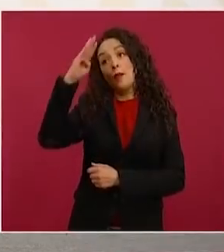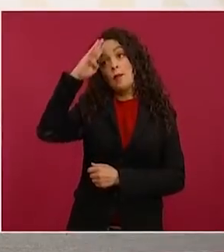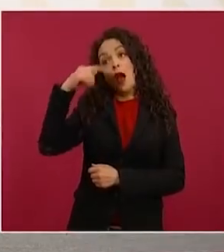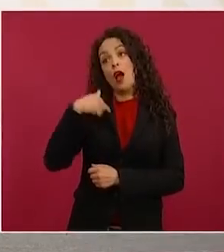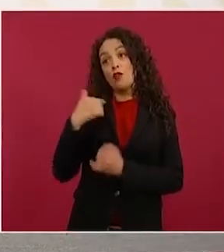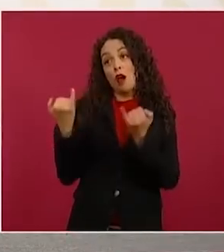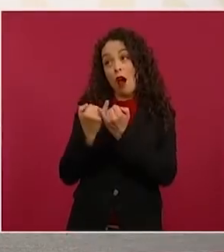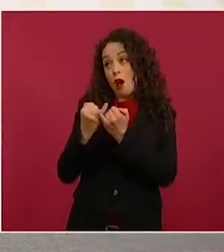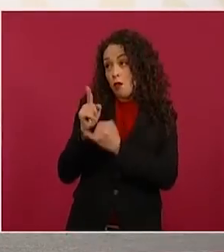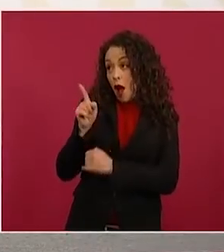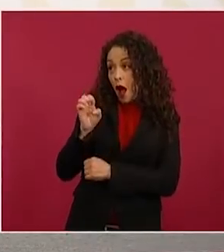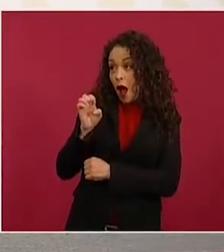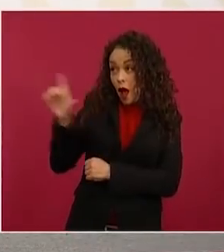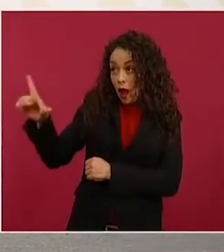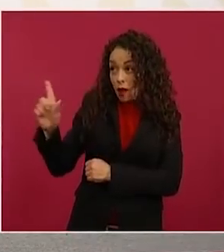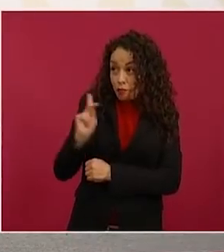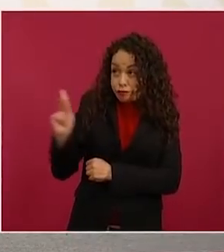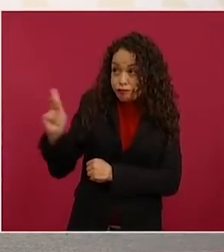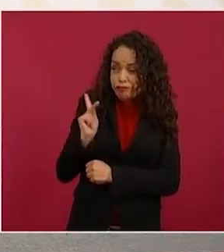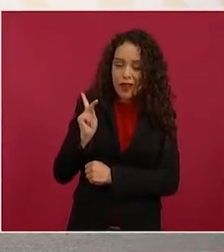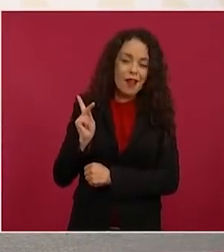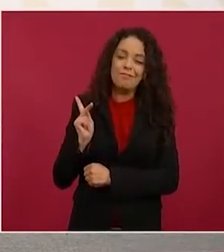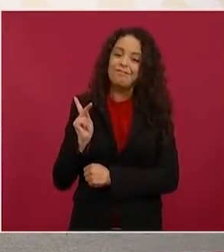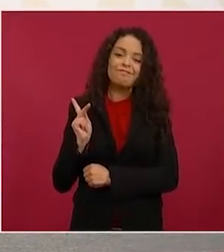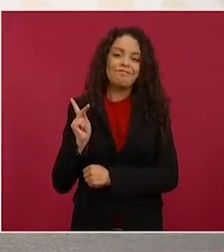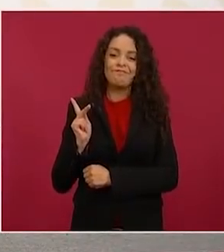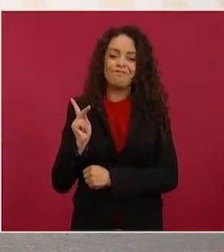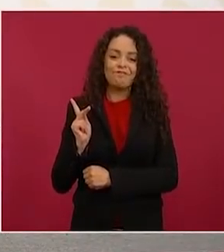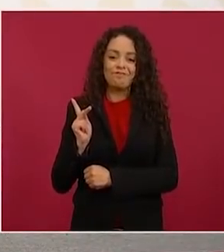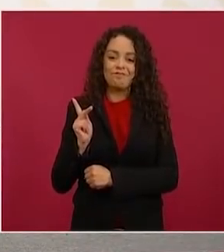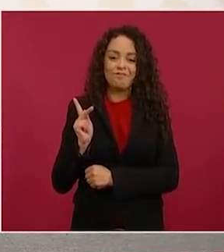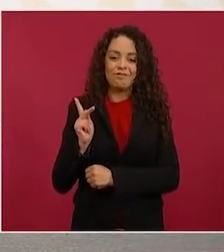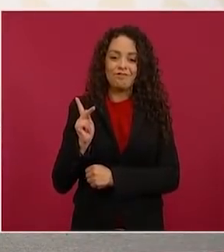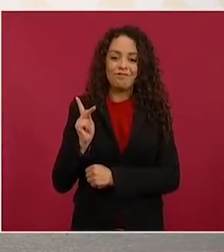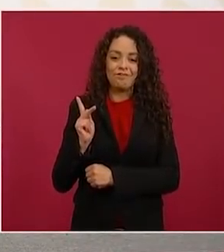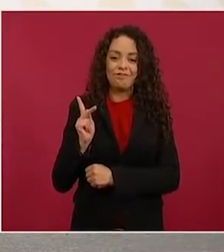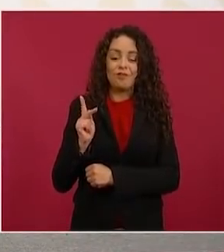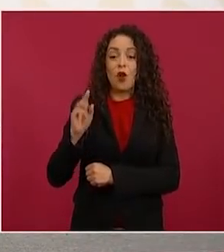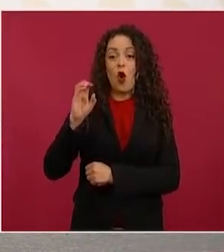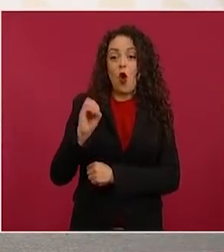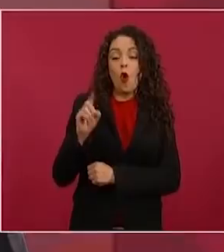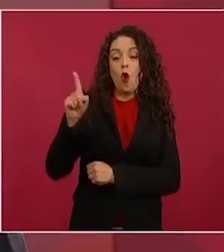o Claudius González,